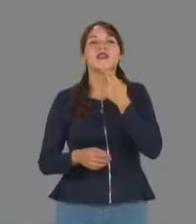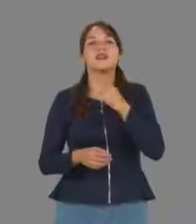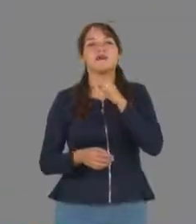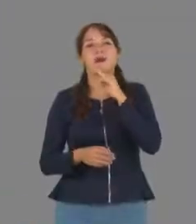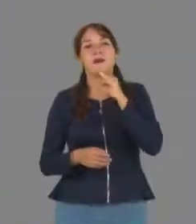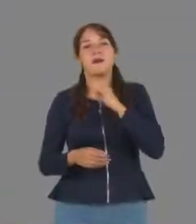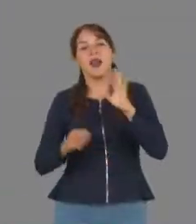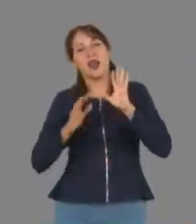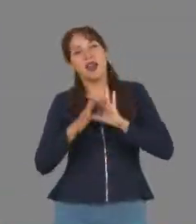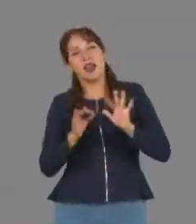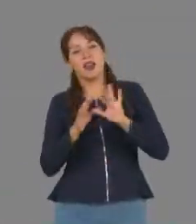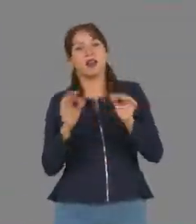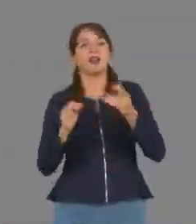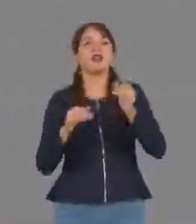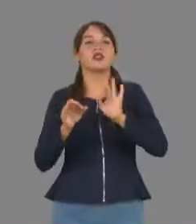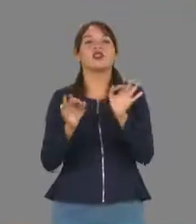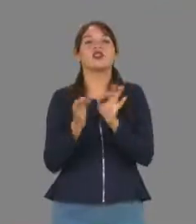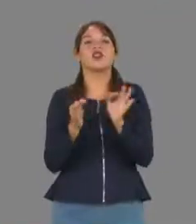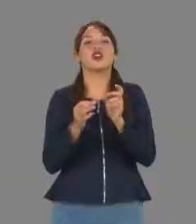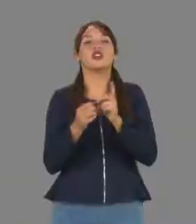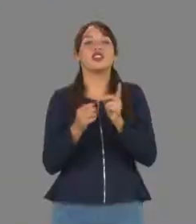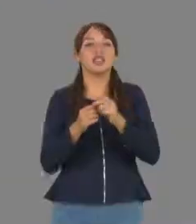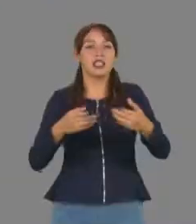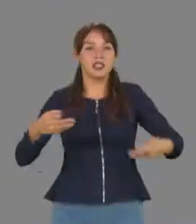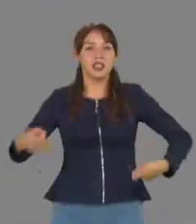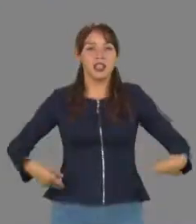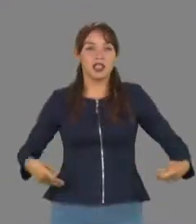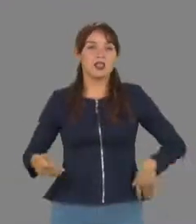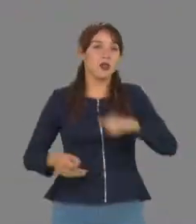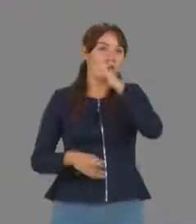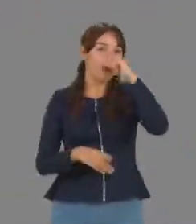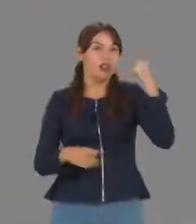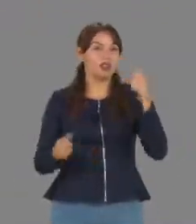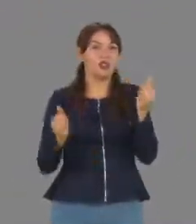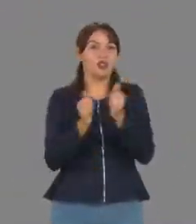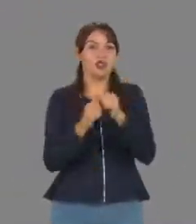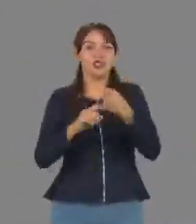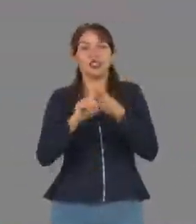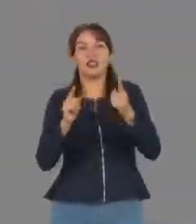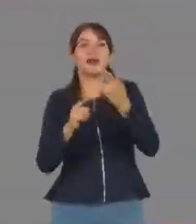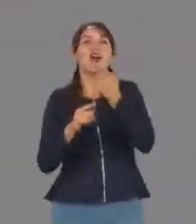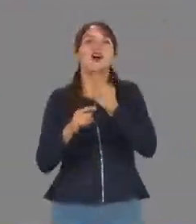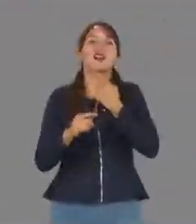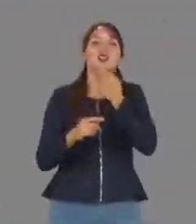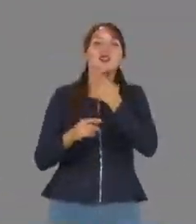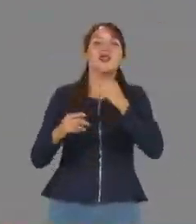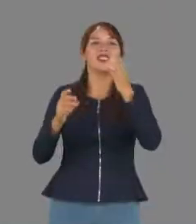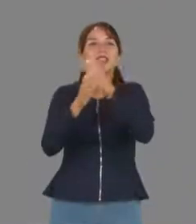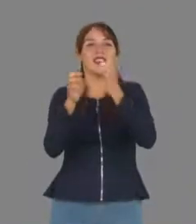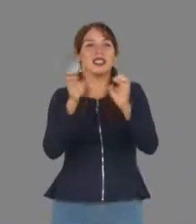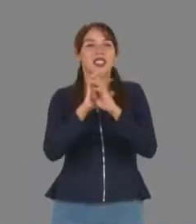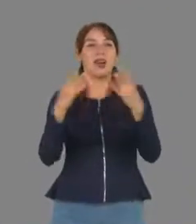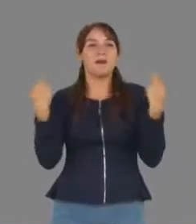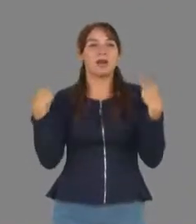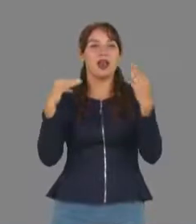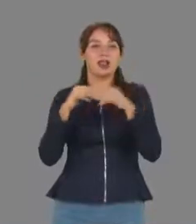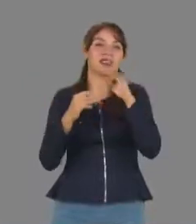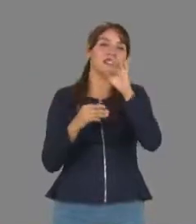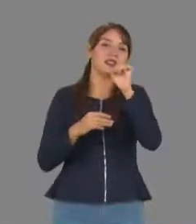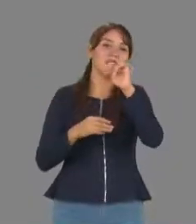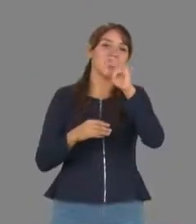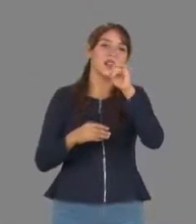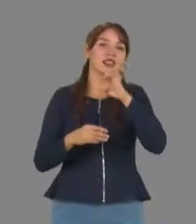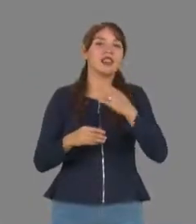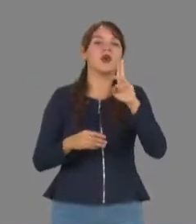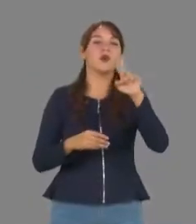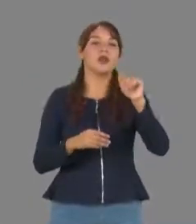a Mamá, realizado en el Teatro Juárez de Ciudad Victoria. Con un escenario de dulces y caramelos, los maestros del Cendiguat dieron la